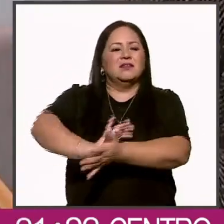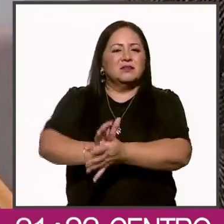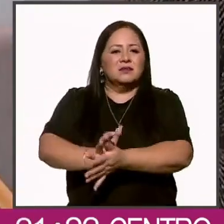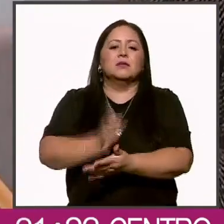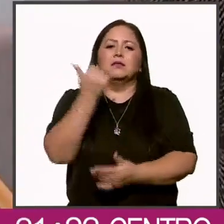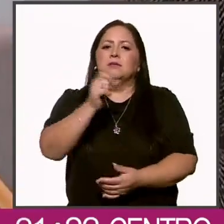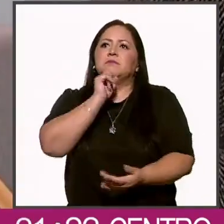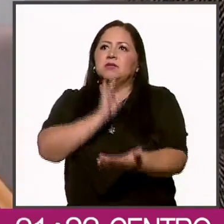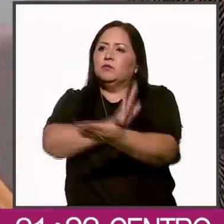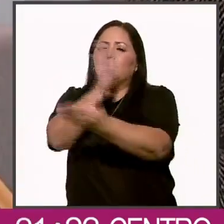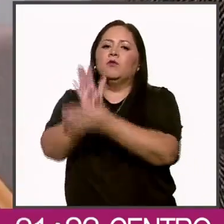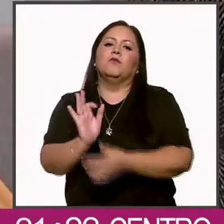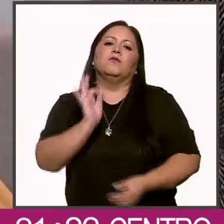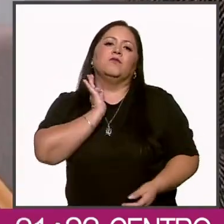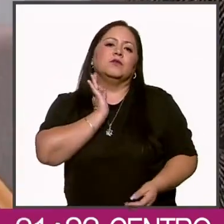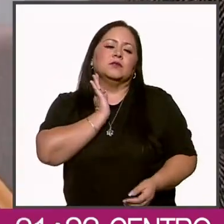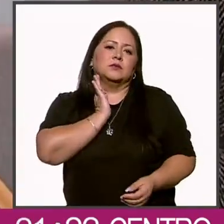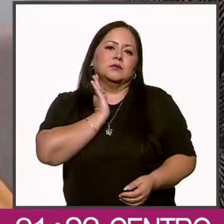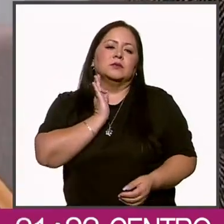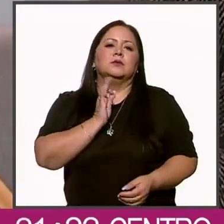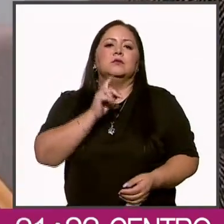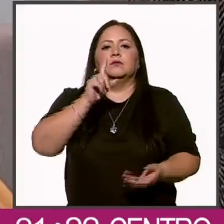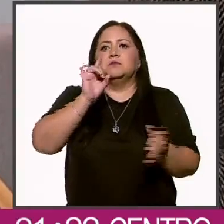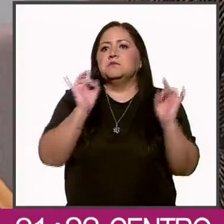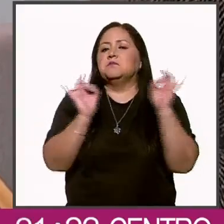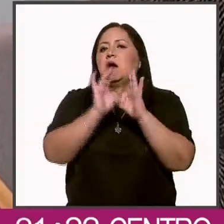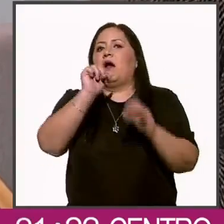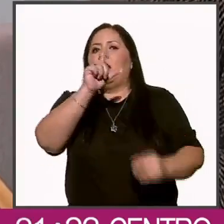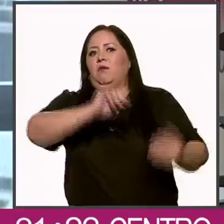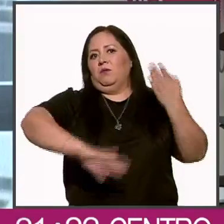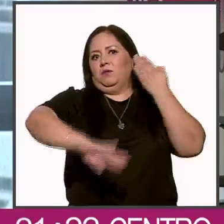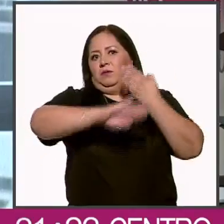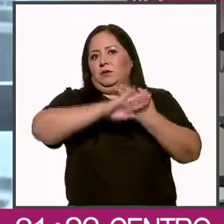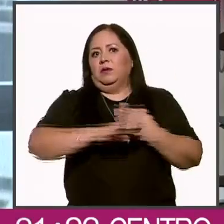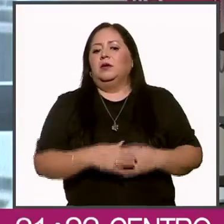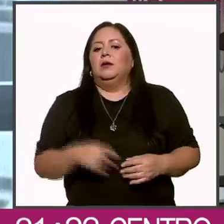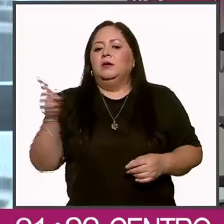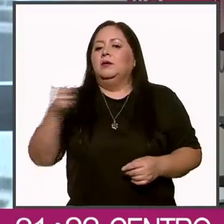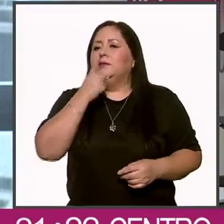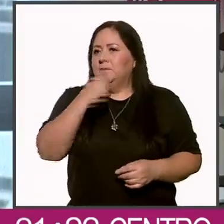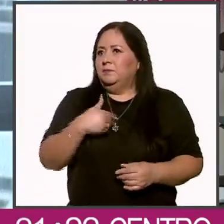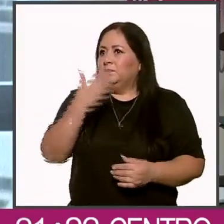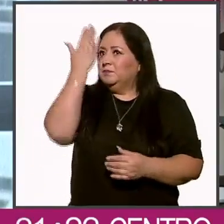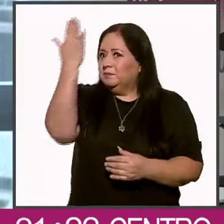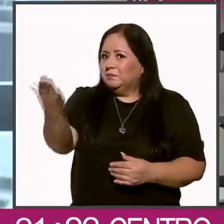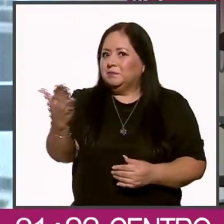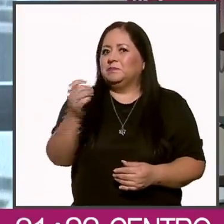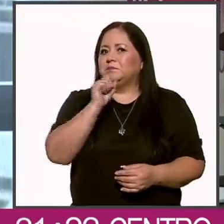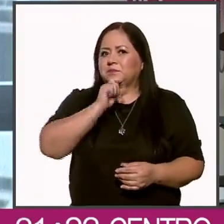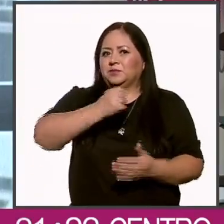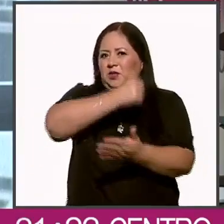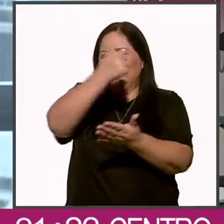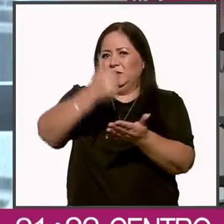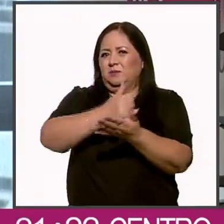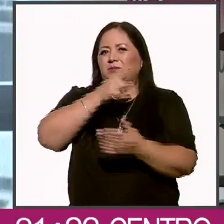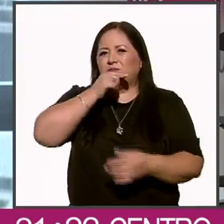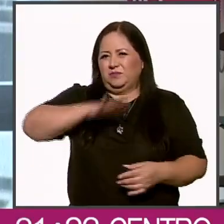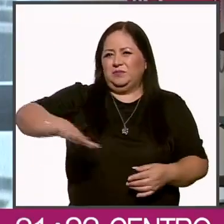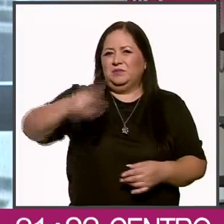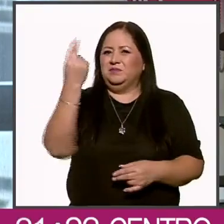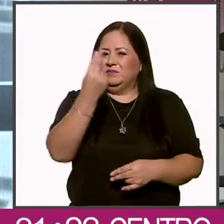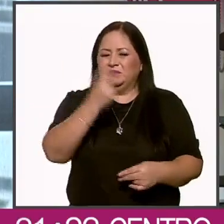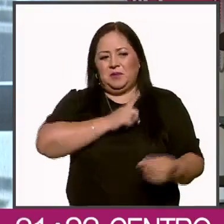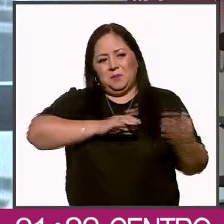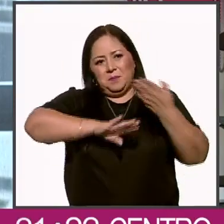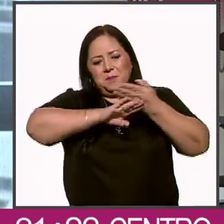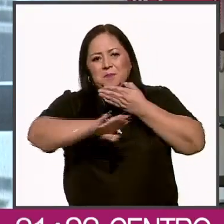e ir a la Fiscalía General de Justicia ante cualquier agresión. Solicitar a Seguridad Ciudadana, la Secretaría que